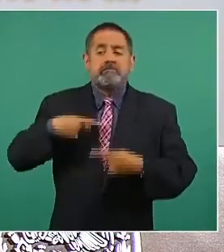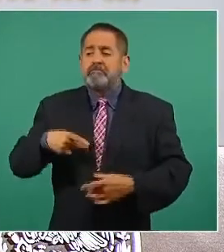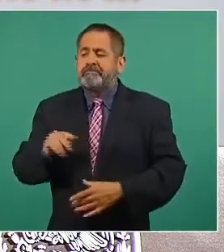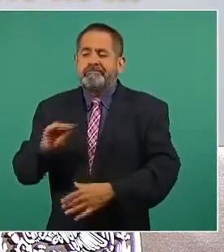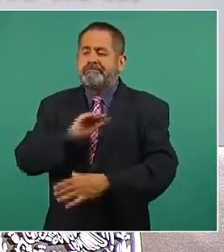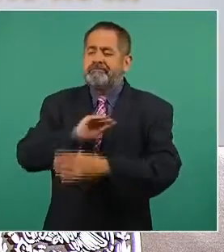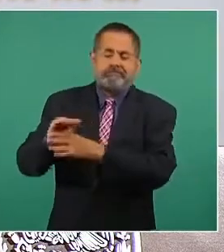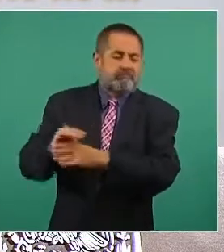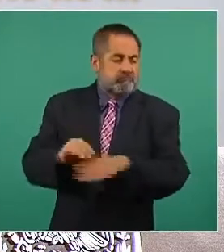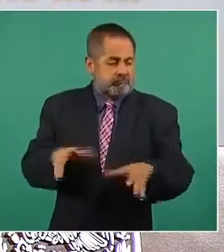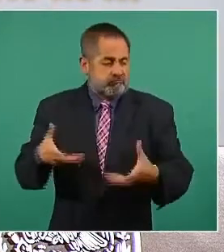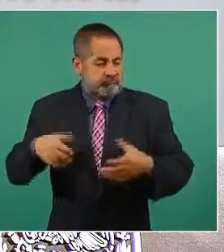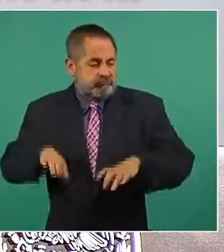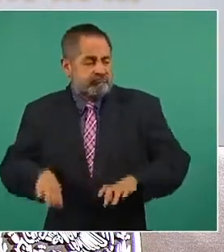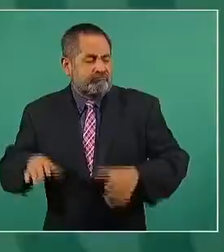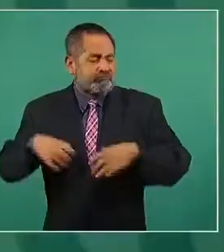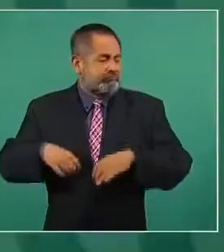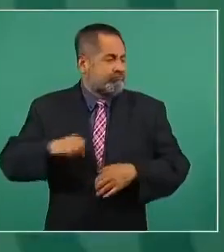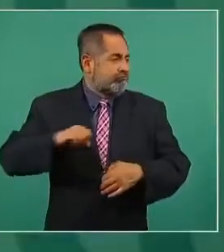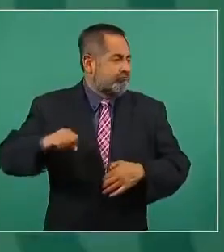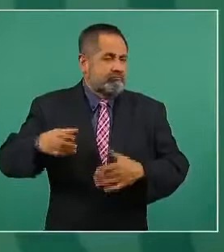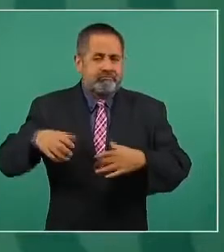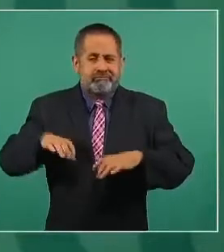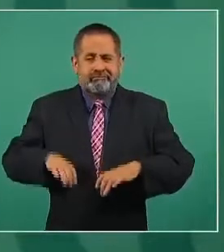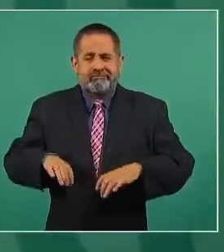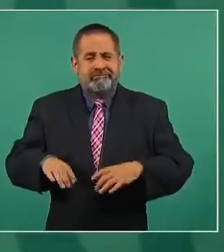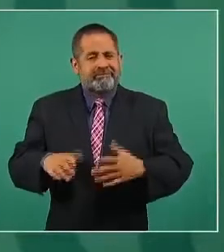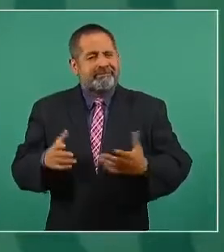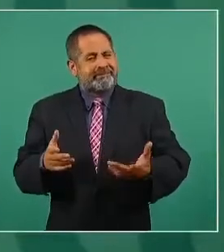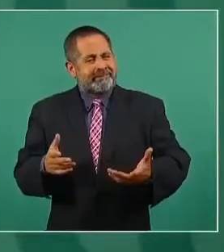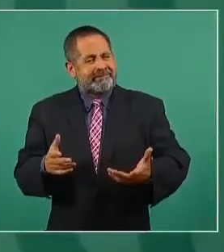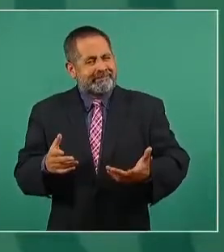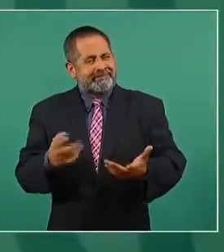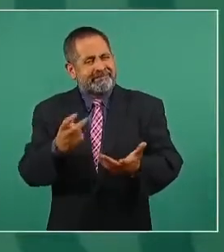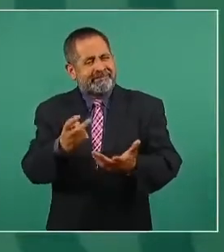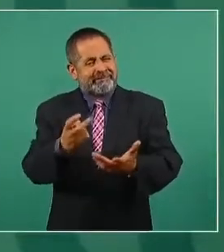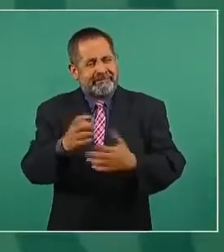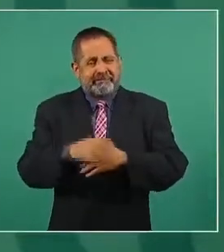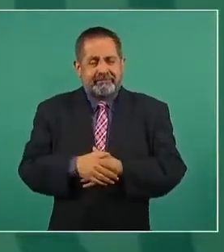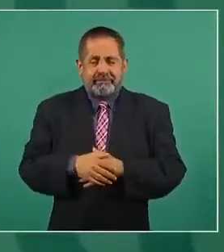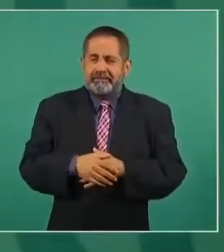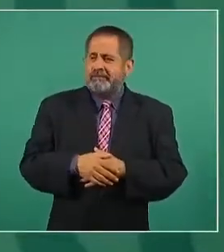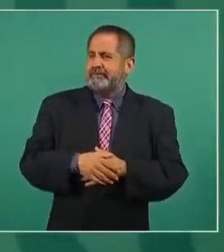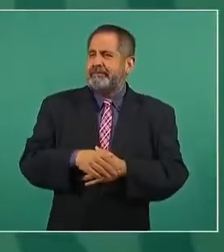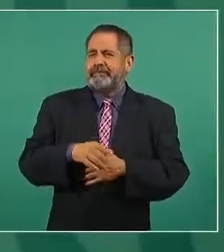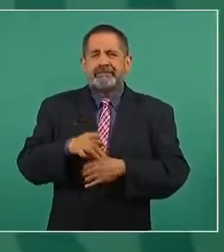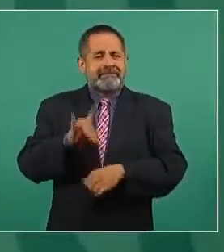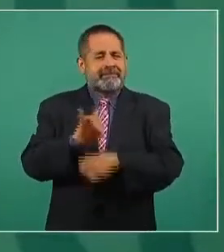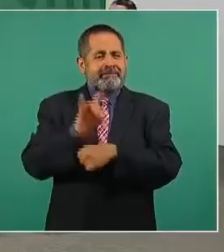Era una república aparente,